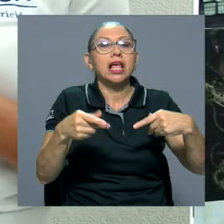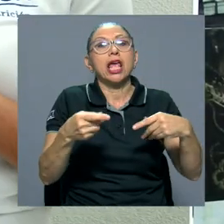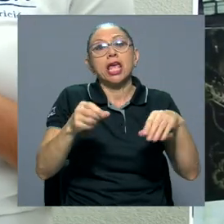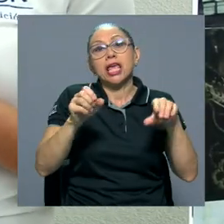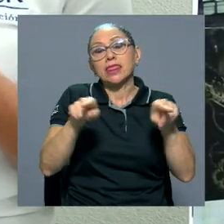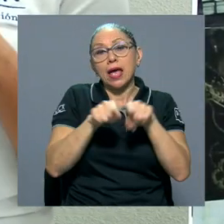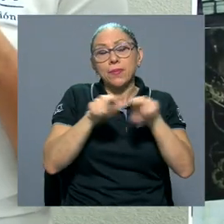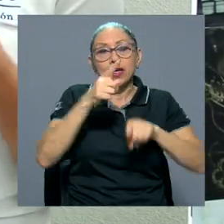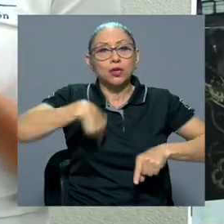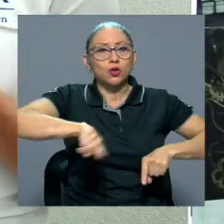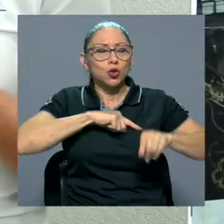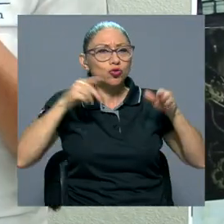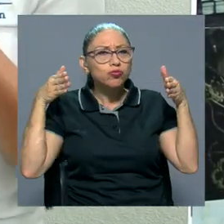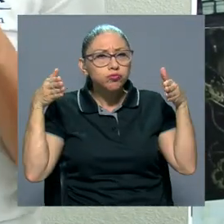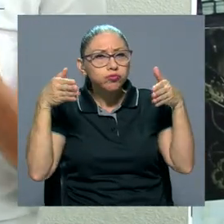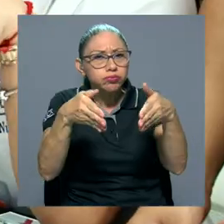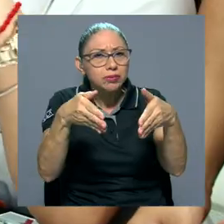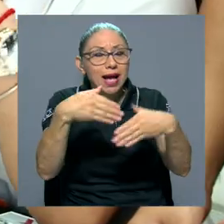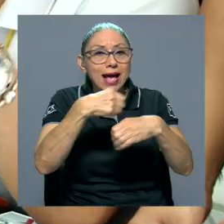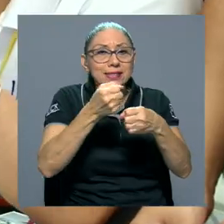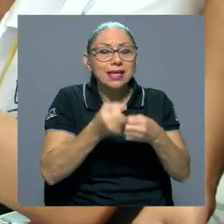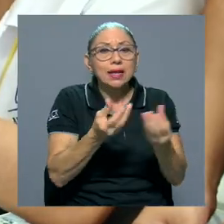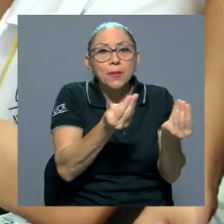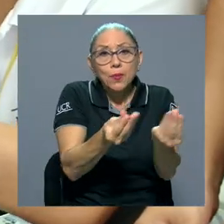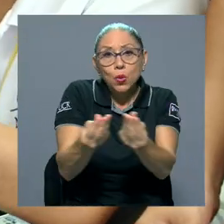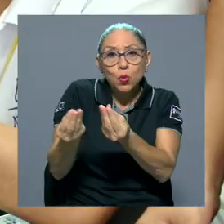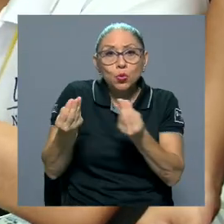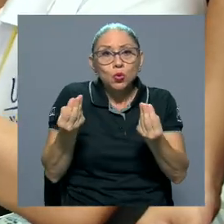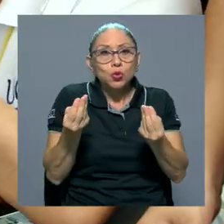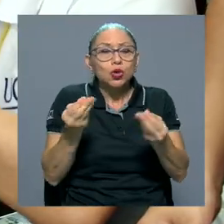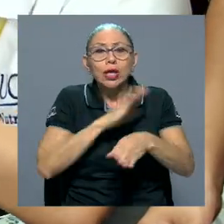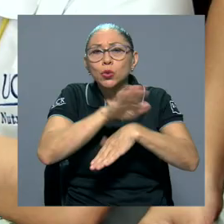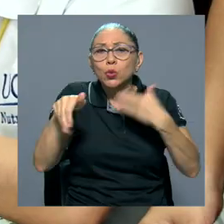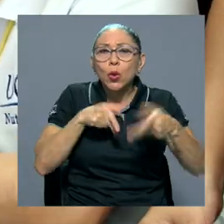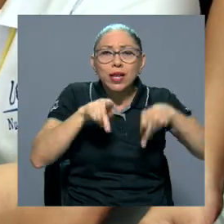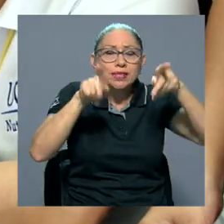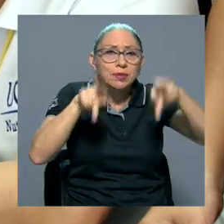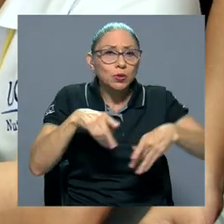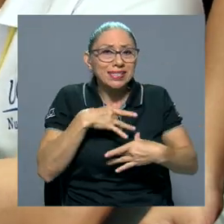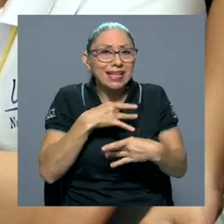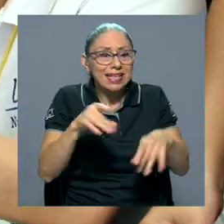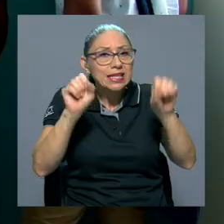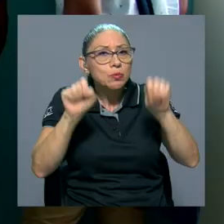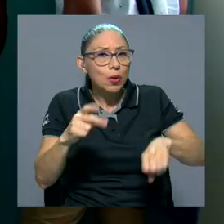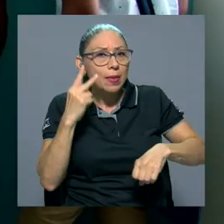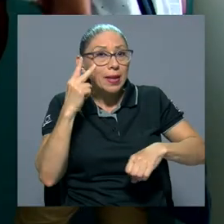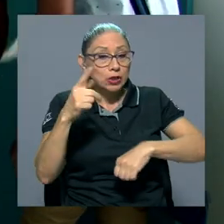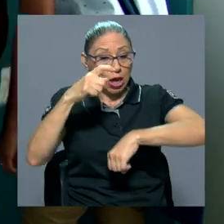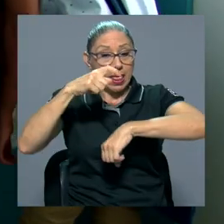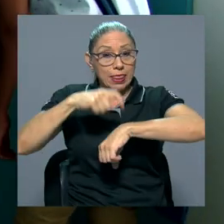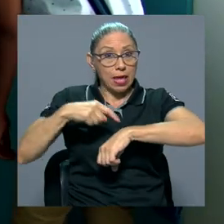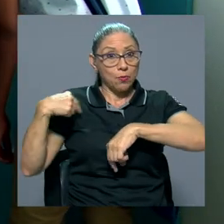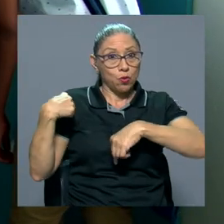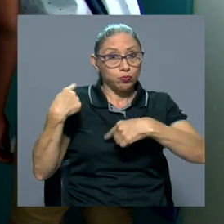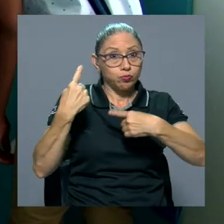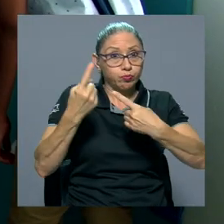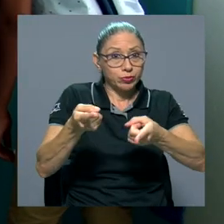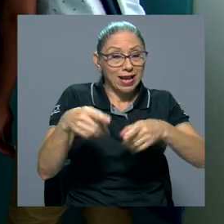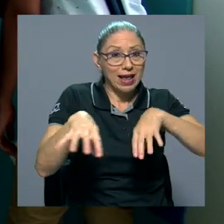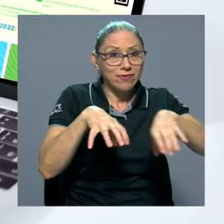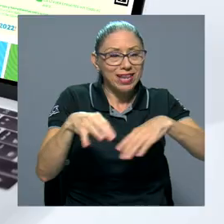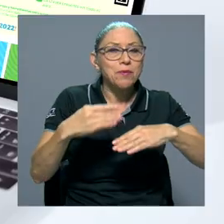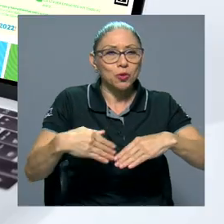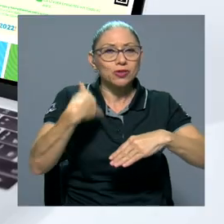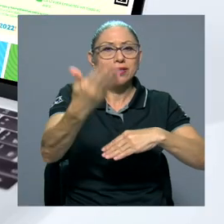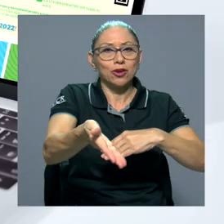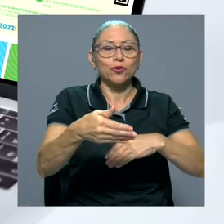en poder también crear productos que puedan ser de consumo para todas las personas interesadas durante la feria y posterior a